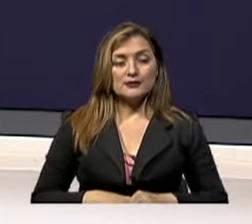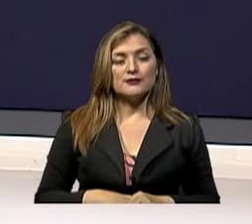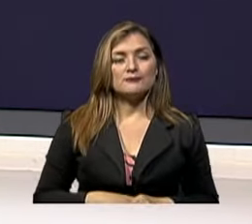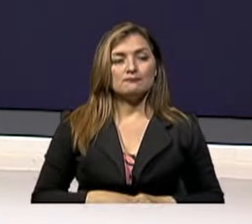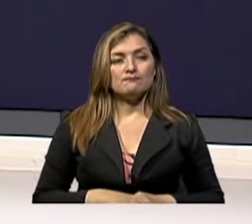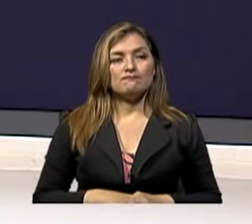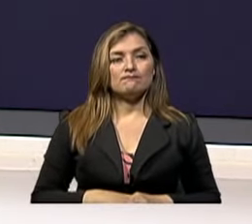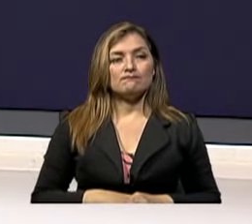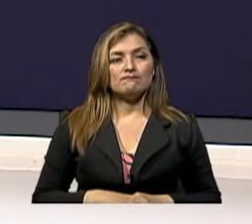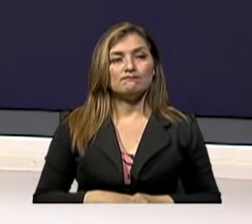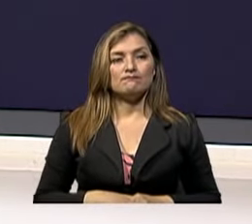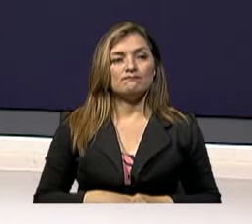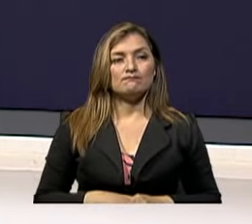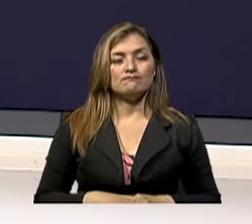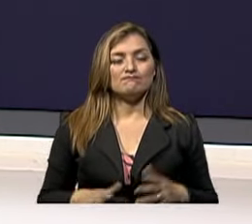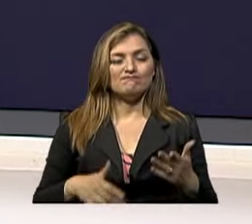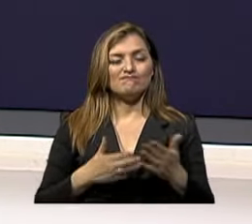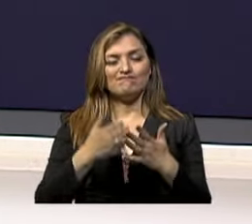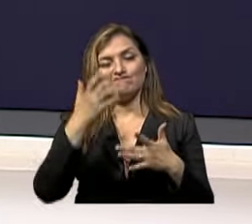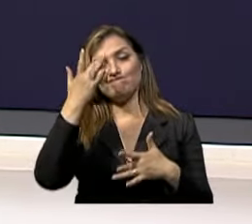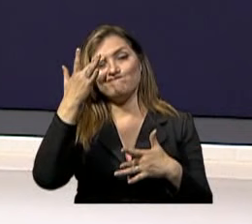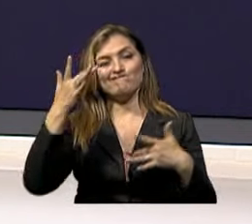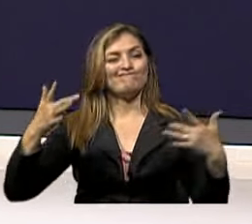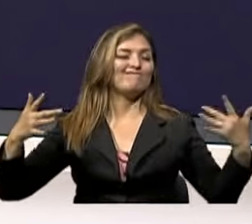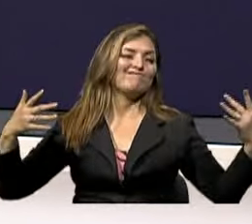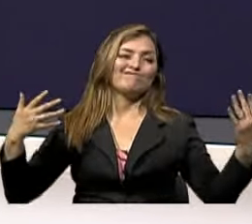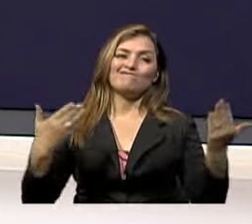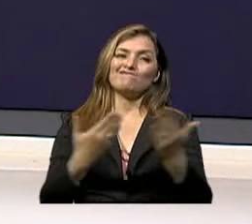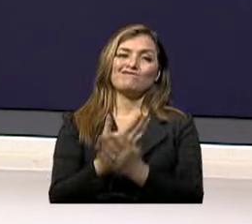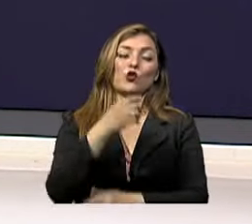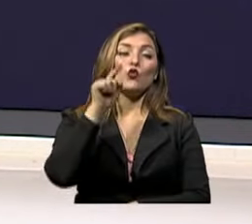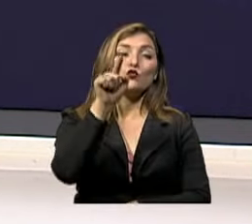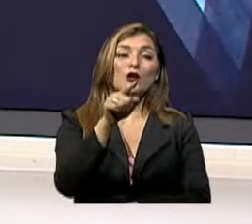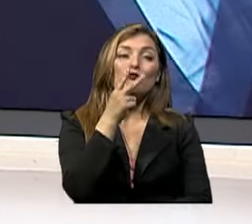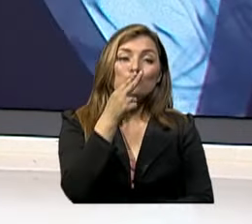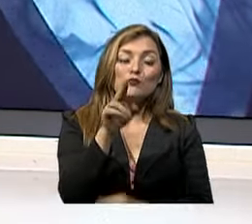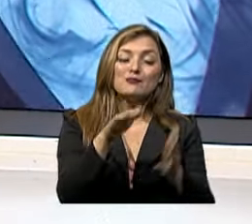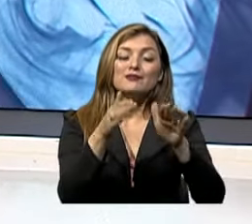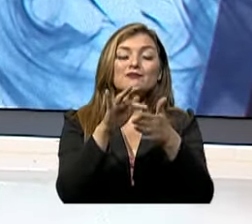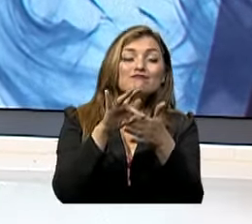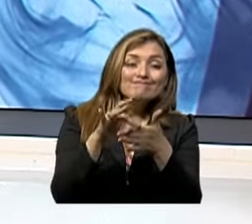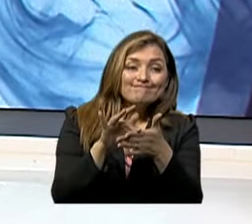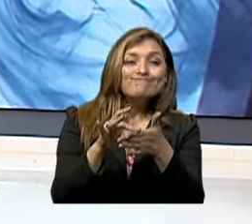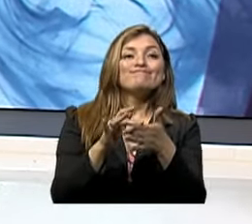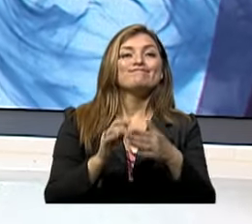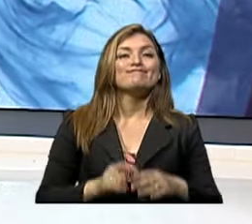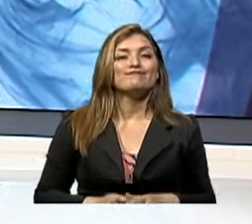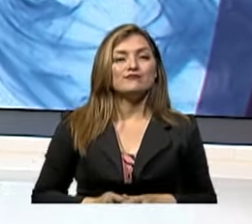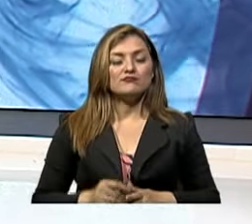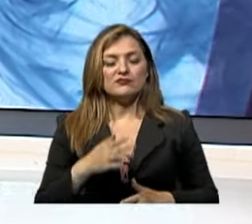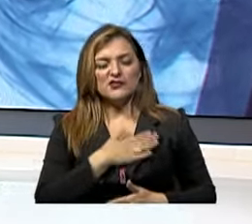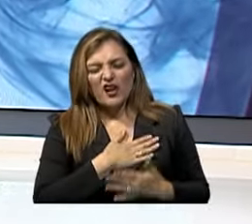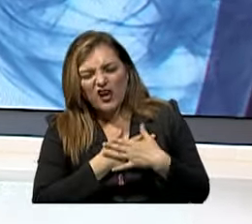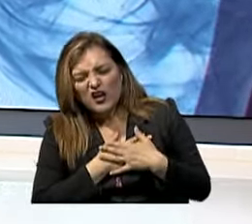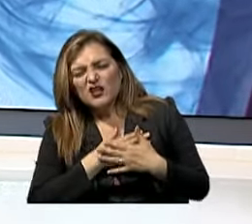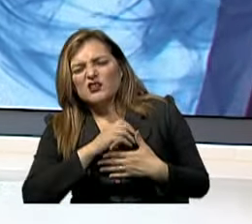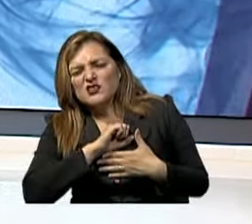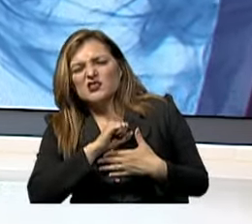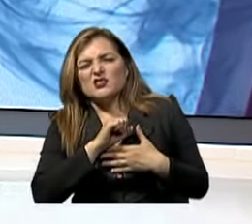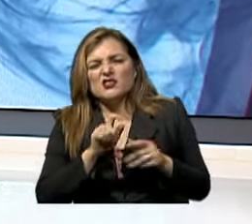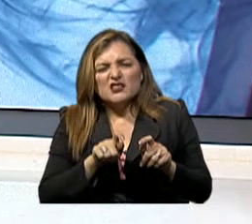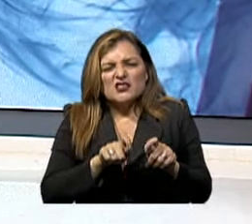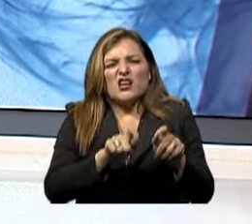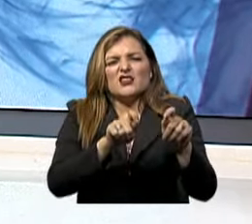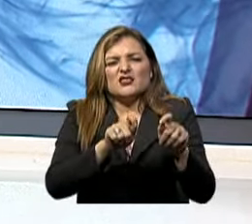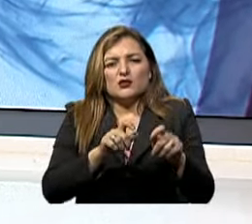Básicamente todas las enfermedades Es decir, si usted fuma, el riesgo de morir por enfermedades cardiovasculares Por cáncer,